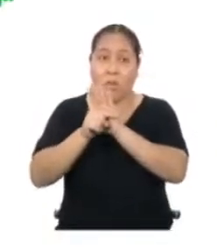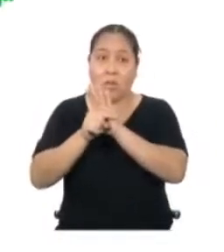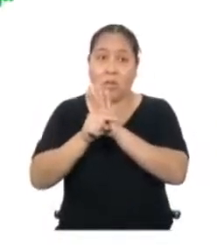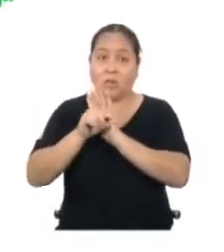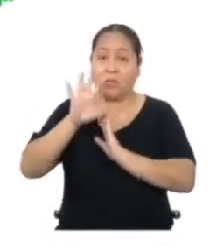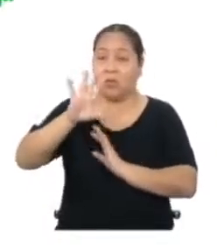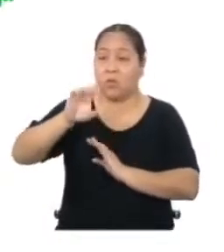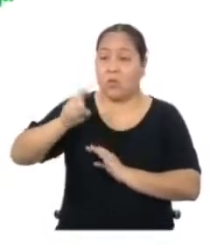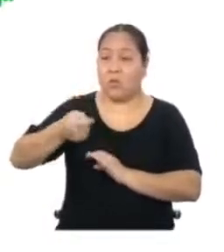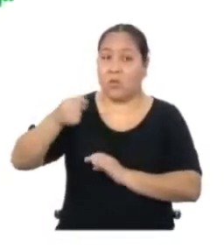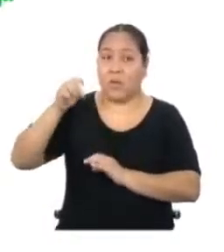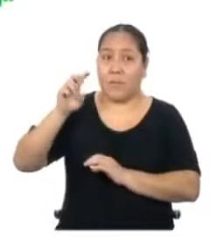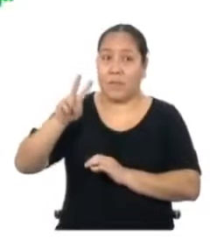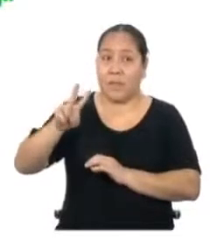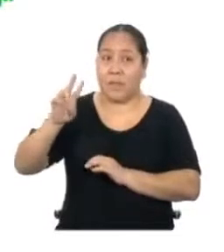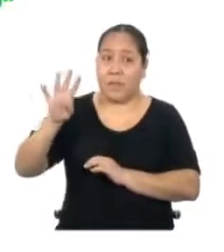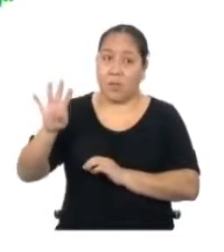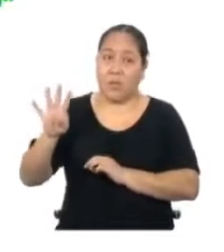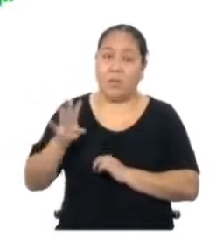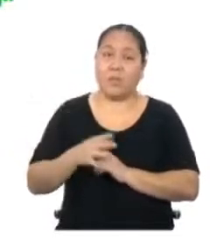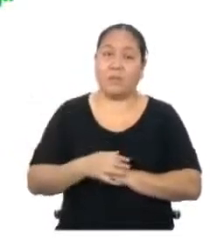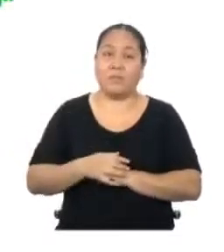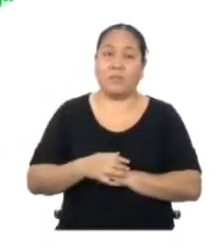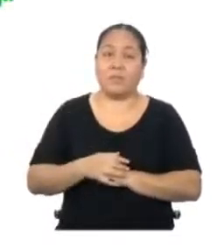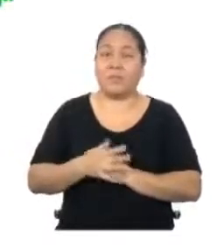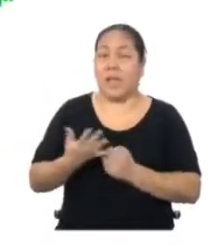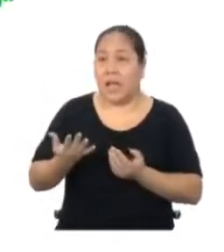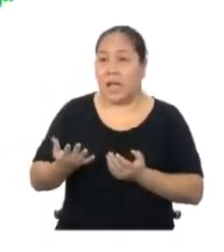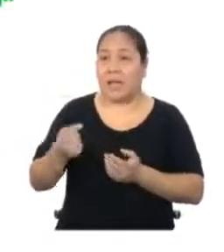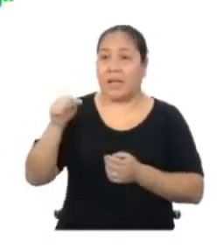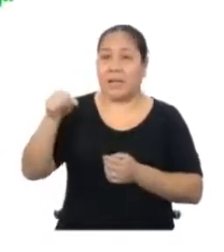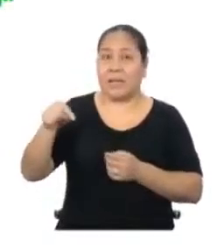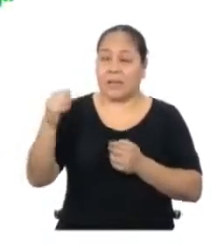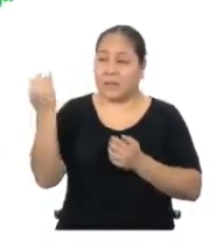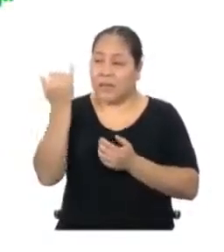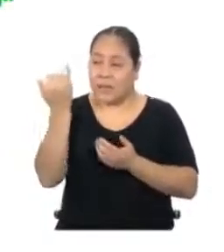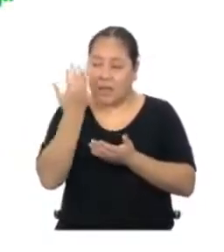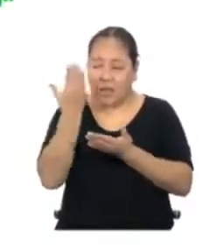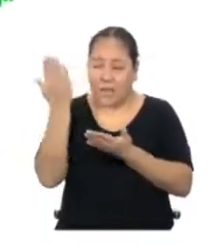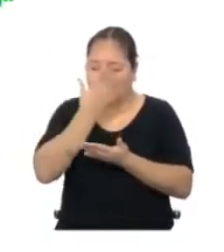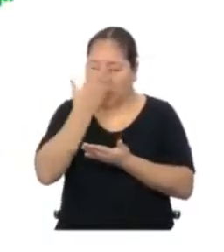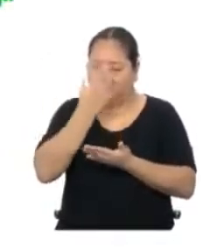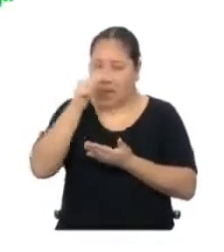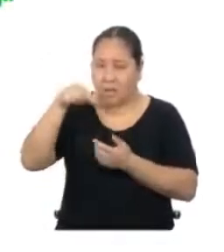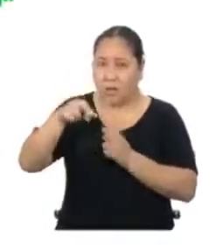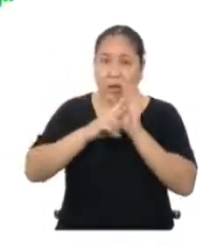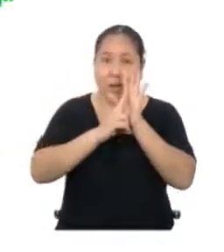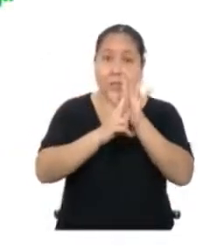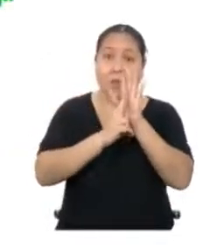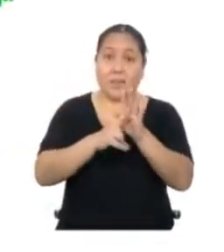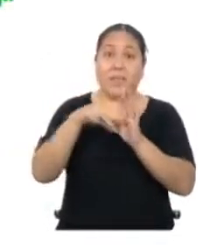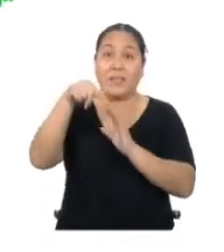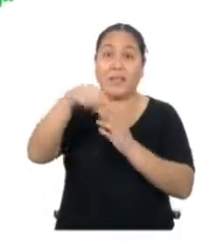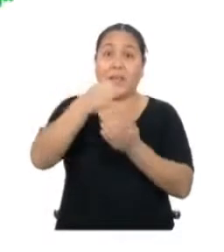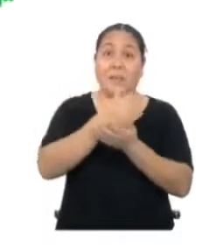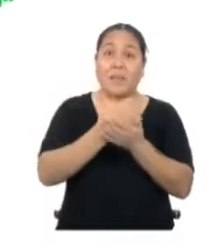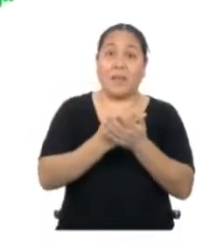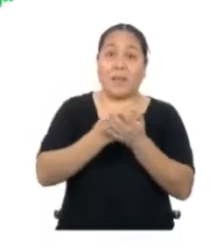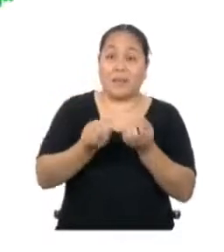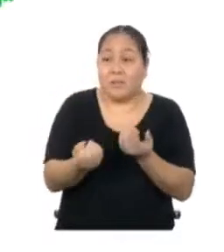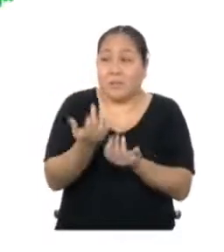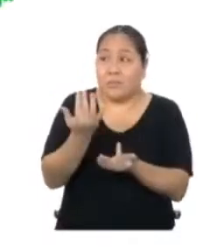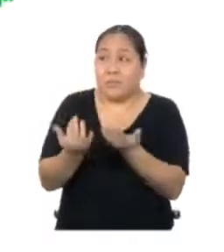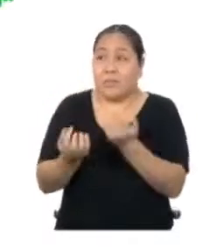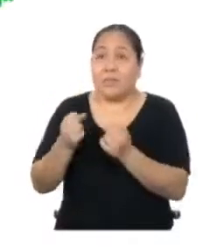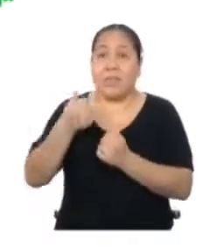círculo que mide 50,24 Entonces el área sombreada que representa tu huerto Mide 13